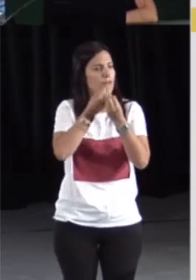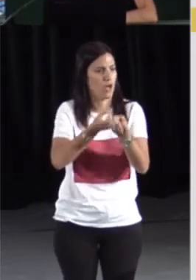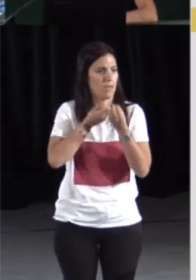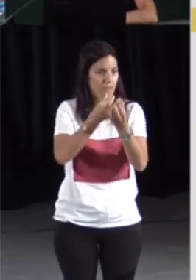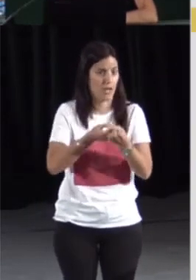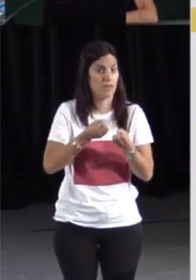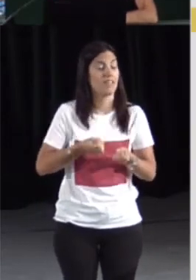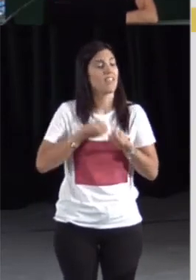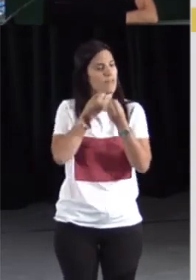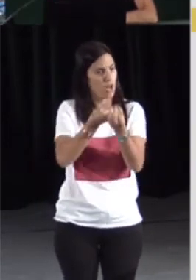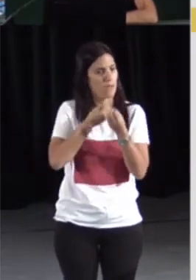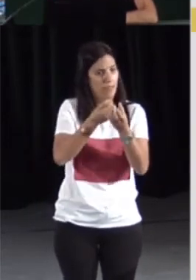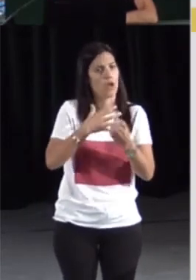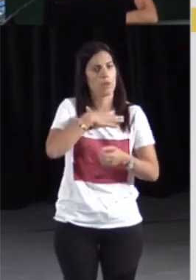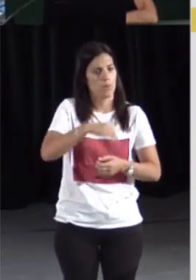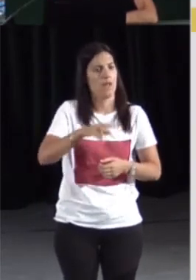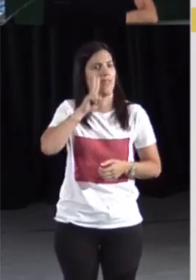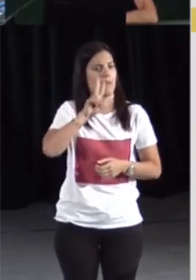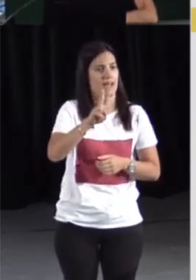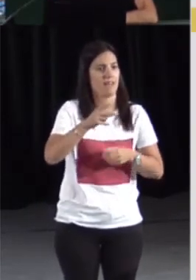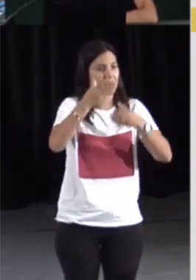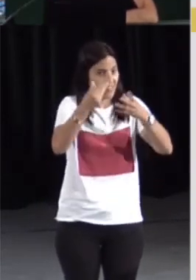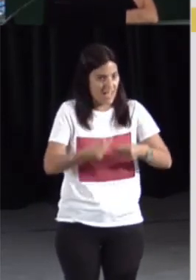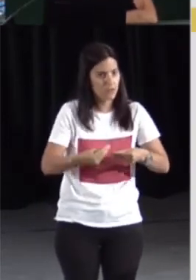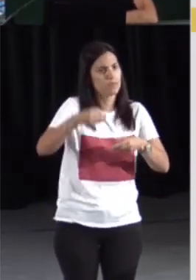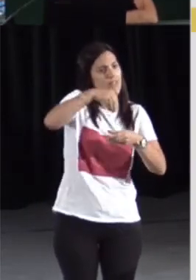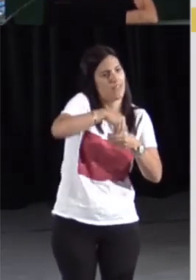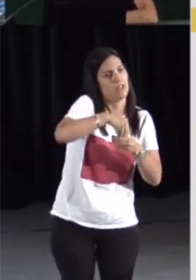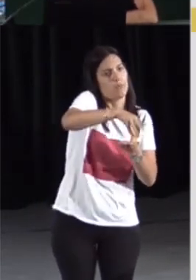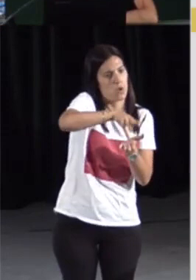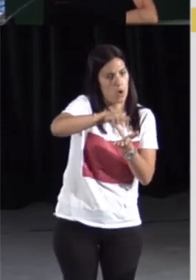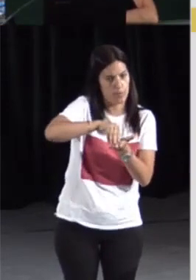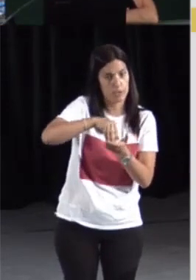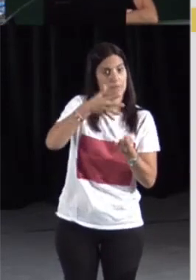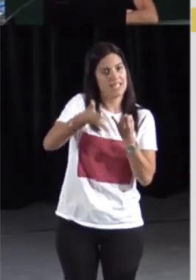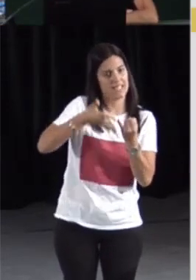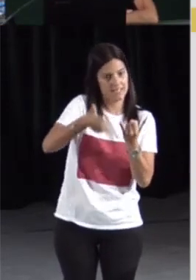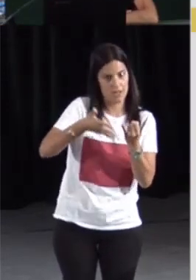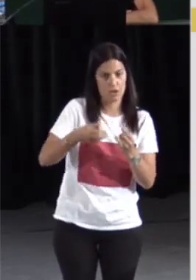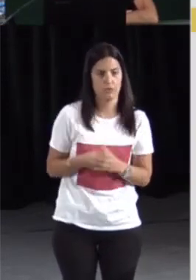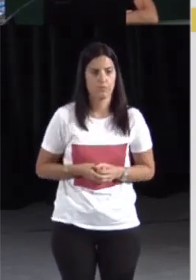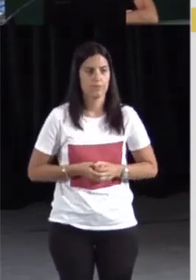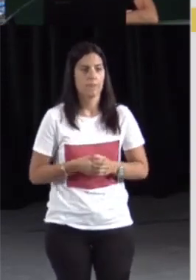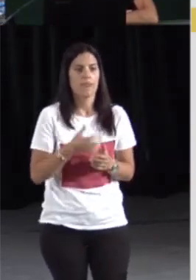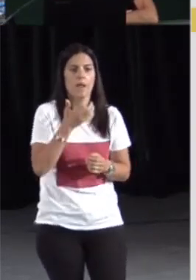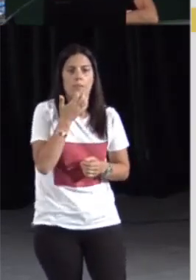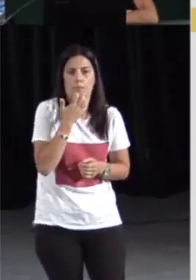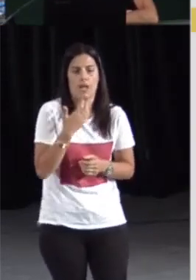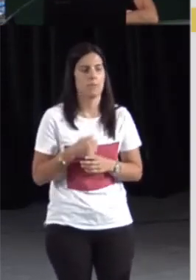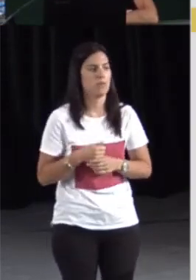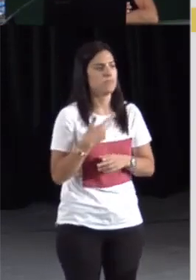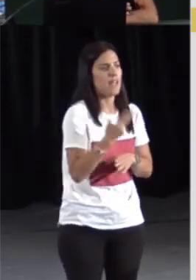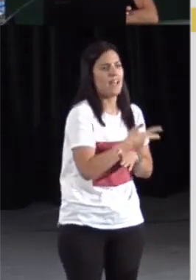En la página de información hay algunos datos generales sobre el corpus volcado en y signos como son el número total de